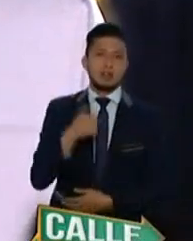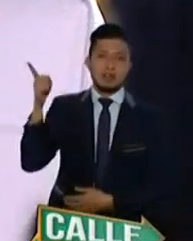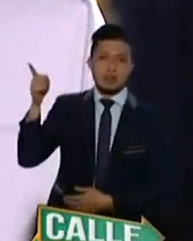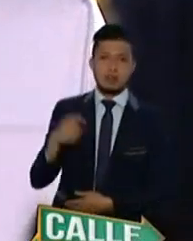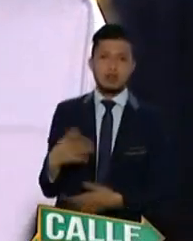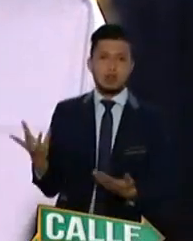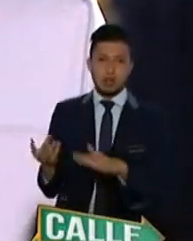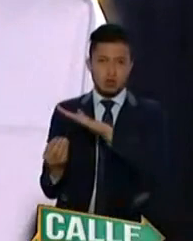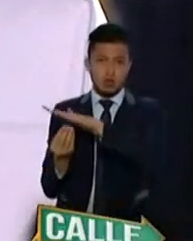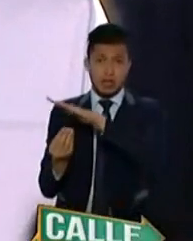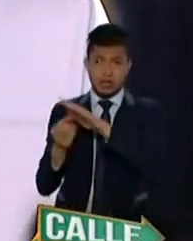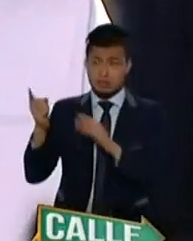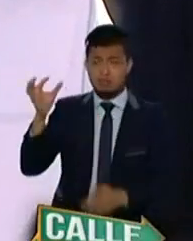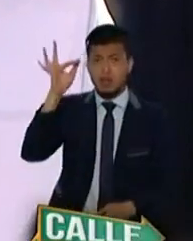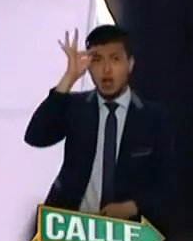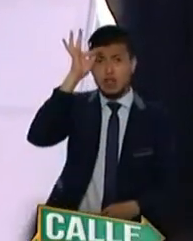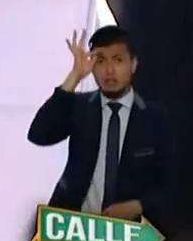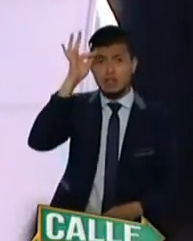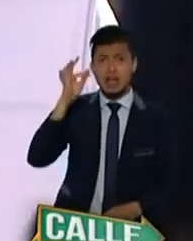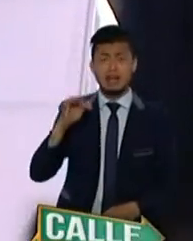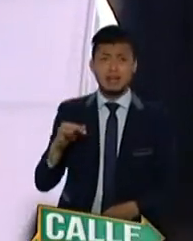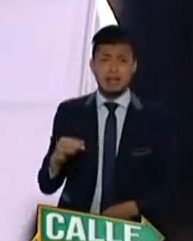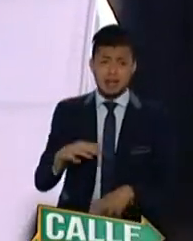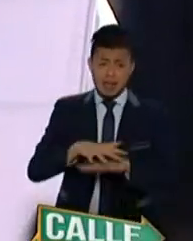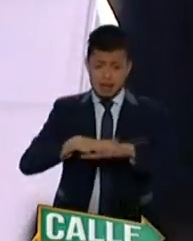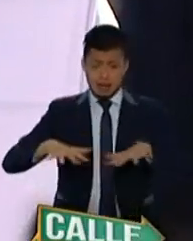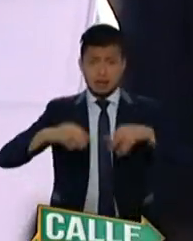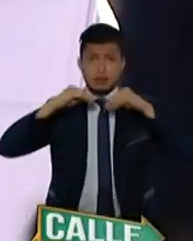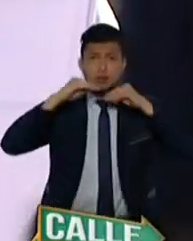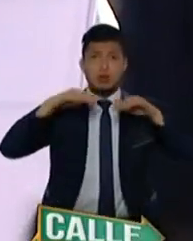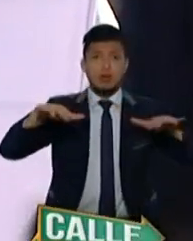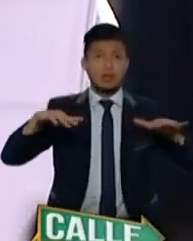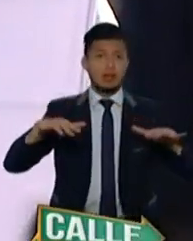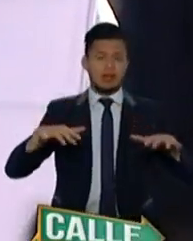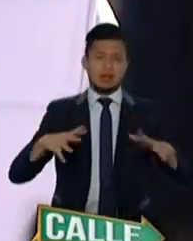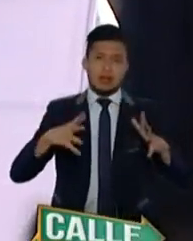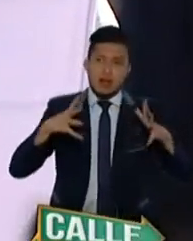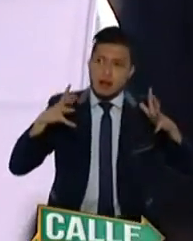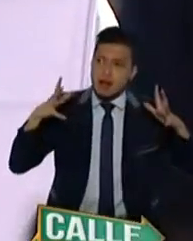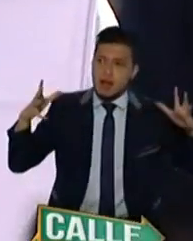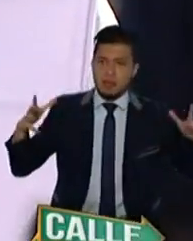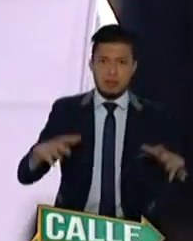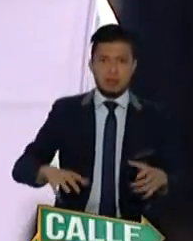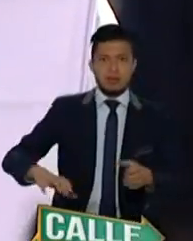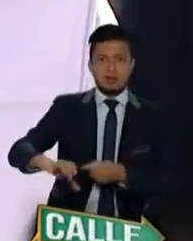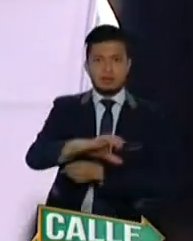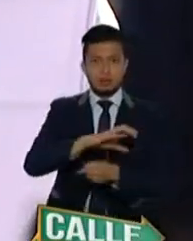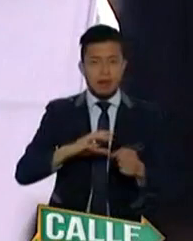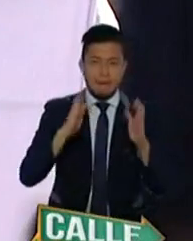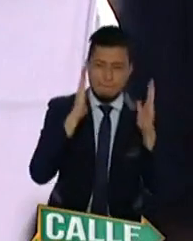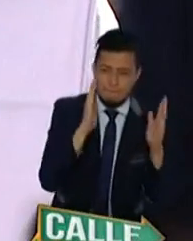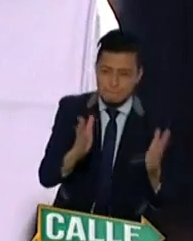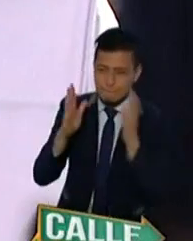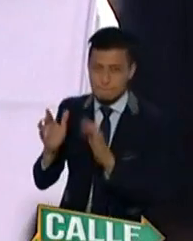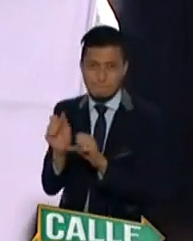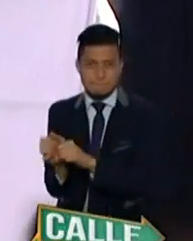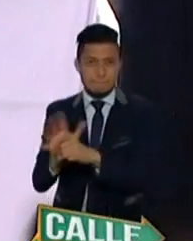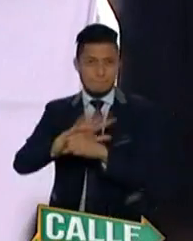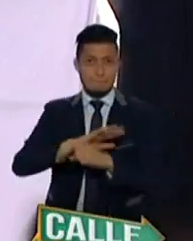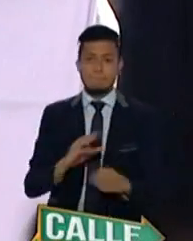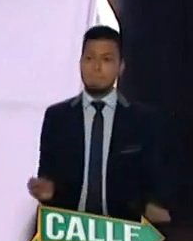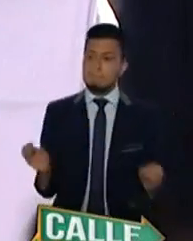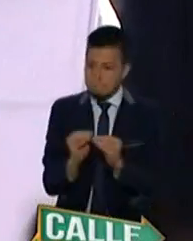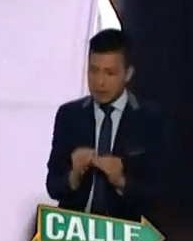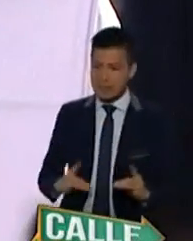Usaquén. Es nuestro hospital de la red pública más grande de la ciudad, del que más ha atendido esta pandemia, donde más pudimos hacer expansión